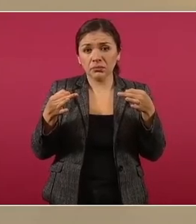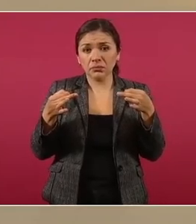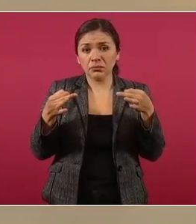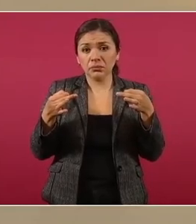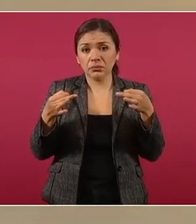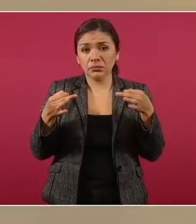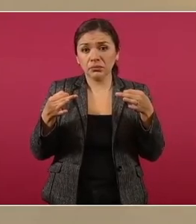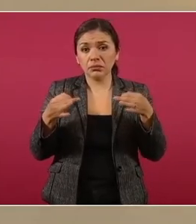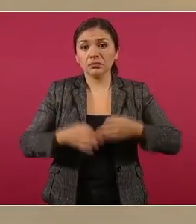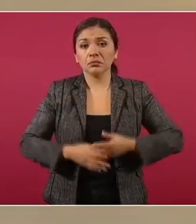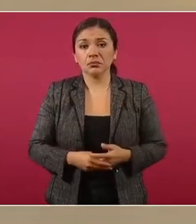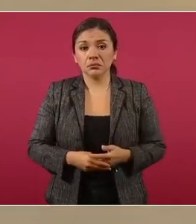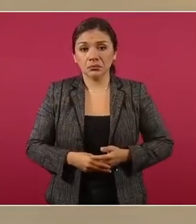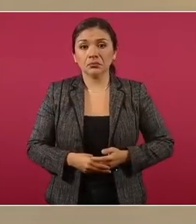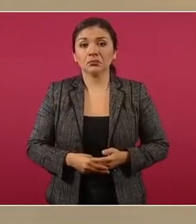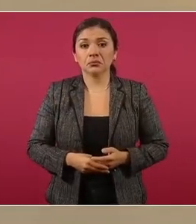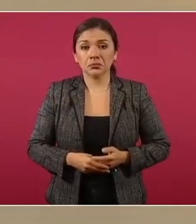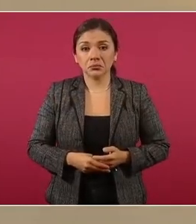Sí.